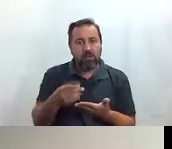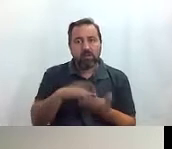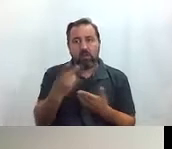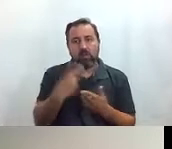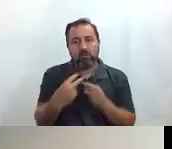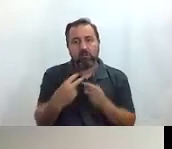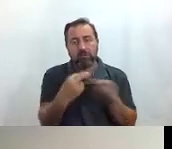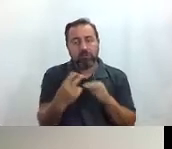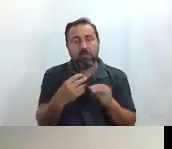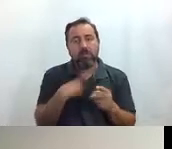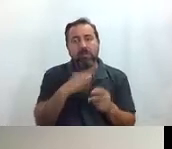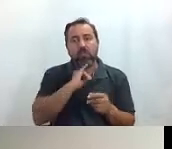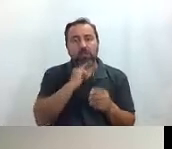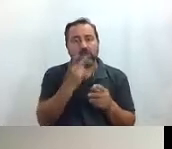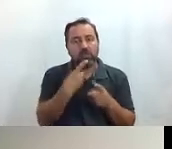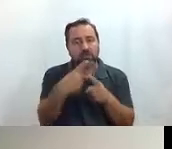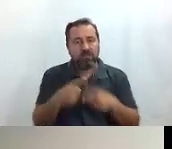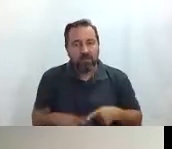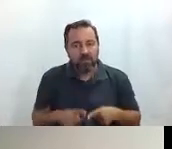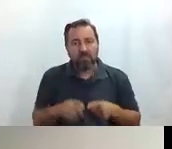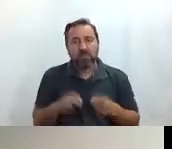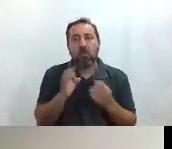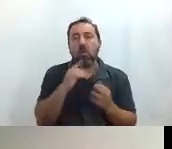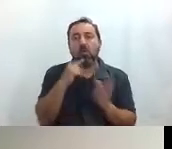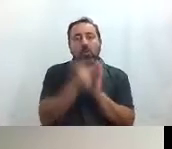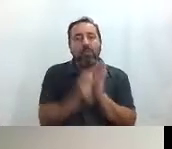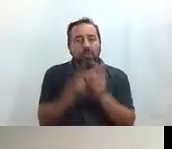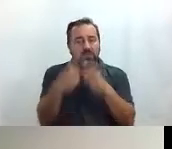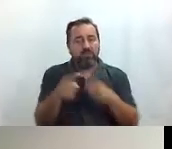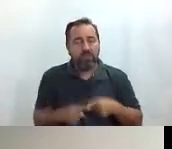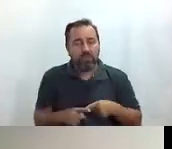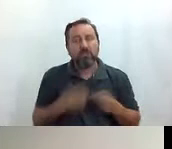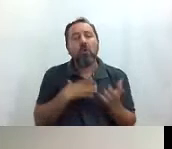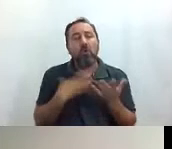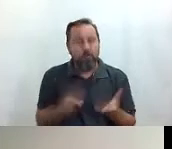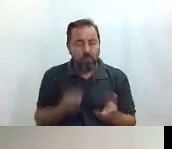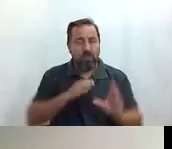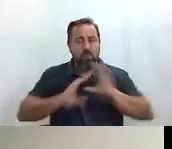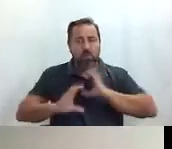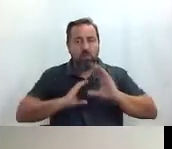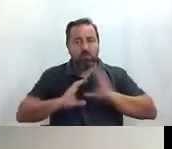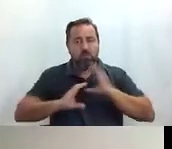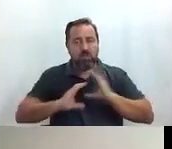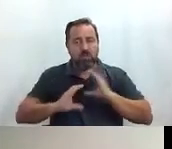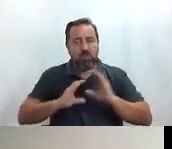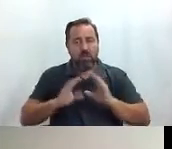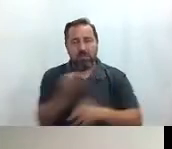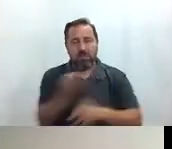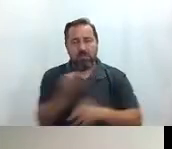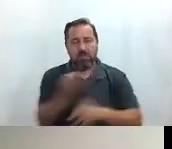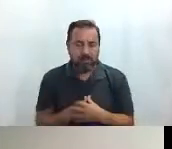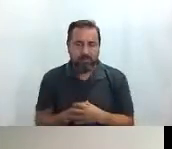hablen diferentes idiomas o tengan diferentes condiciones se puedan comunicar de una forma eficiente